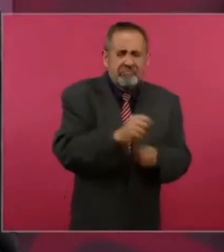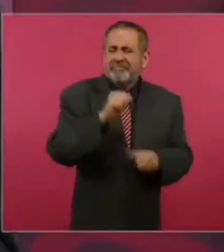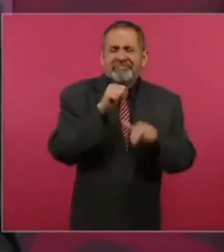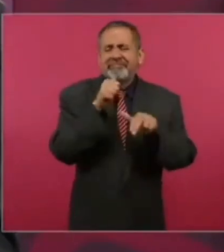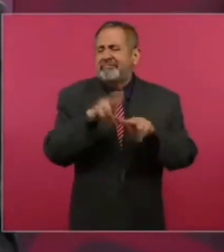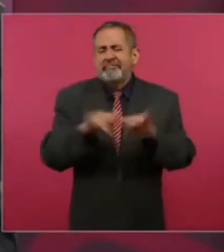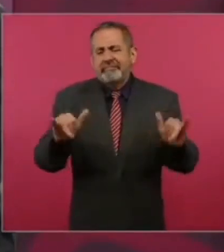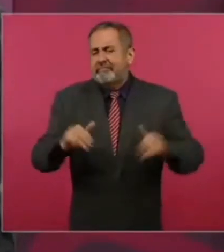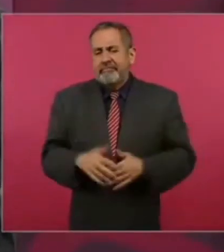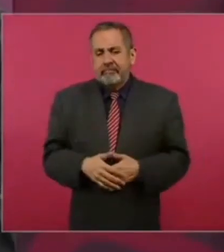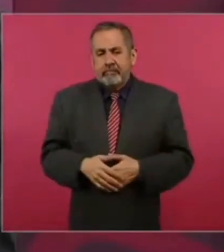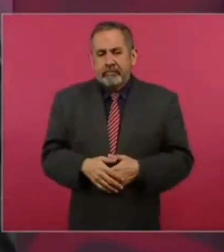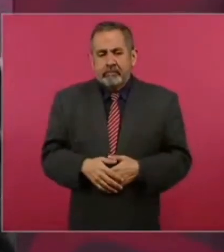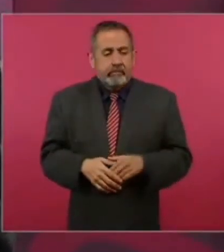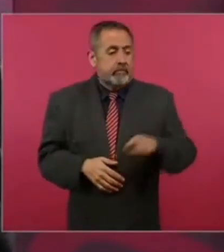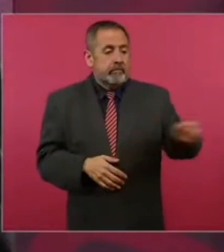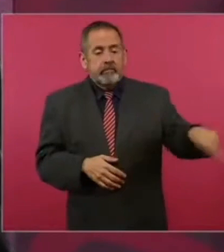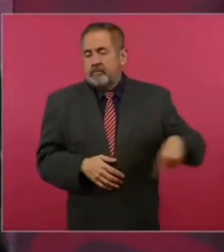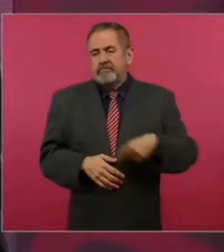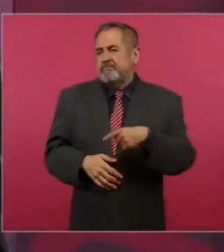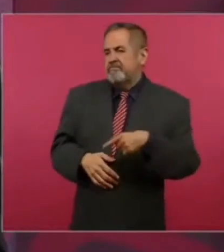Y esto no lo pueden decir.